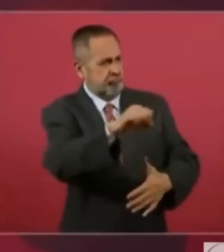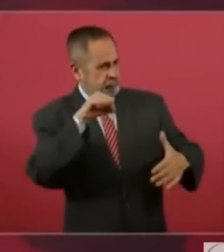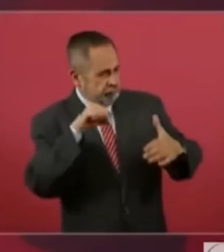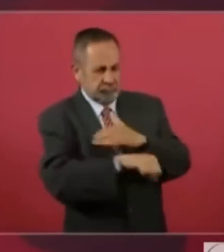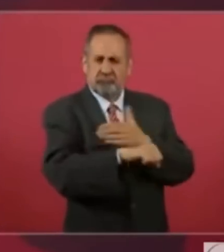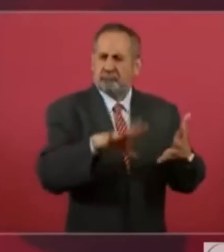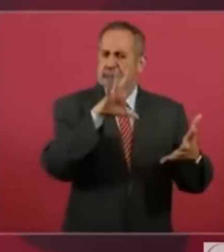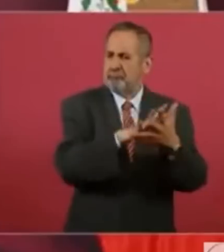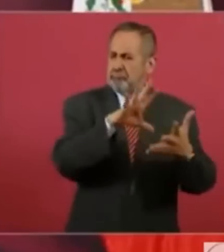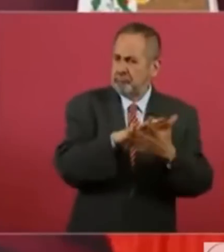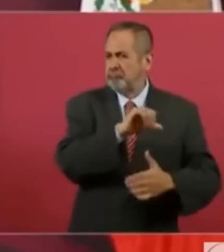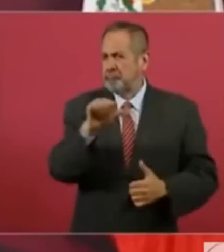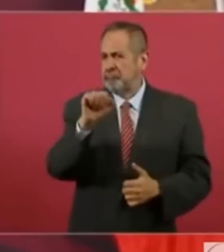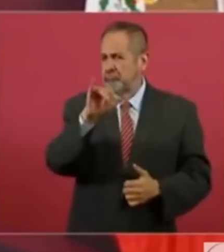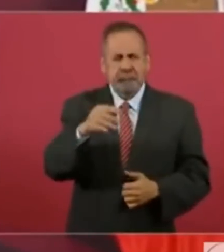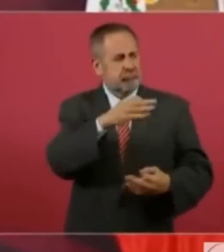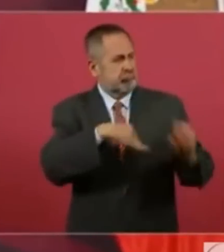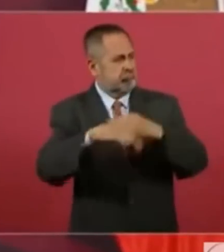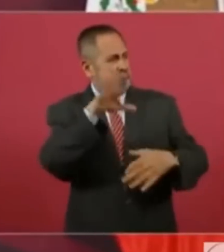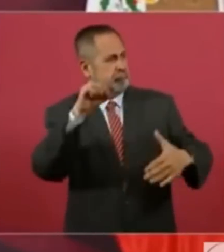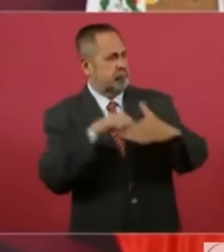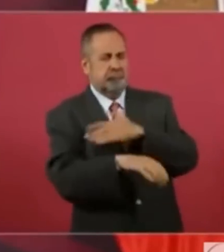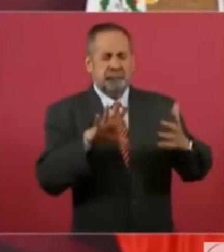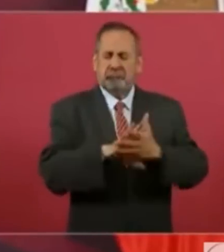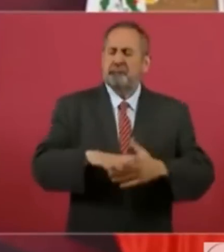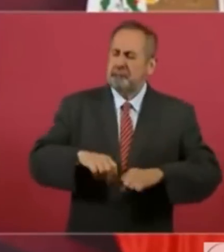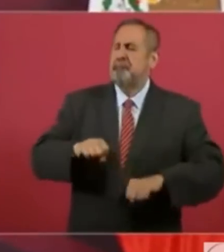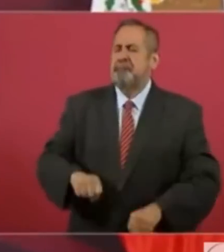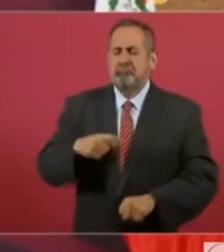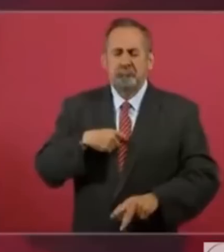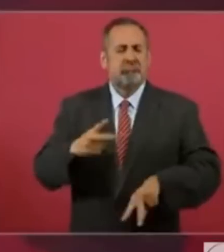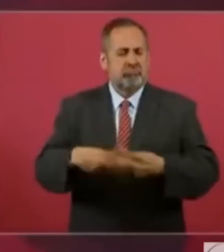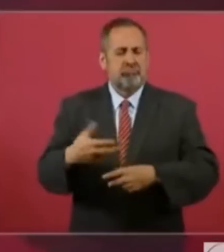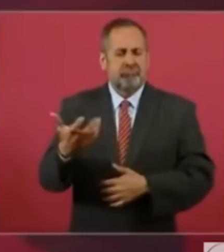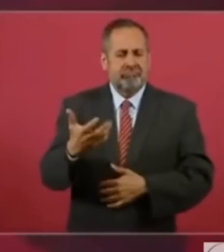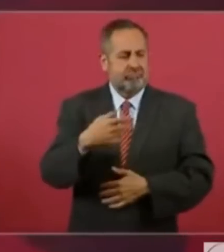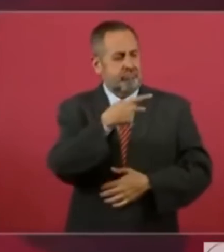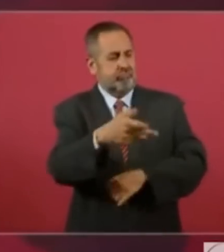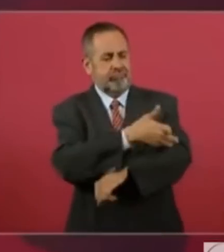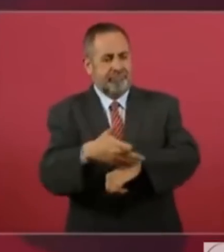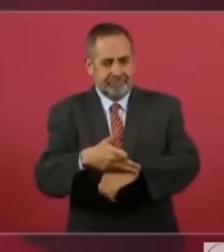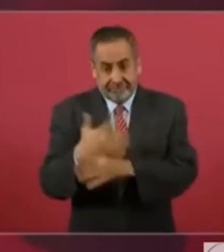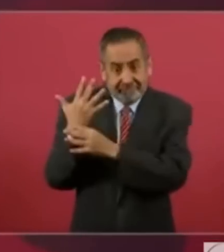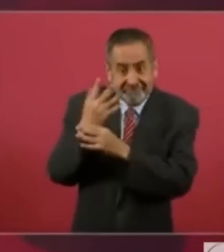a Salinas y a todos sus familiares